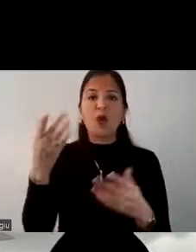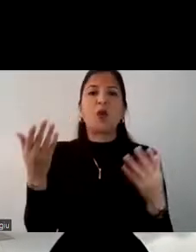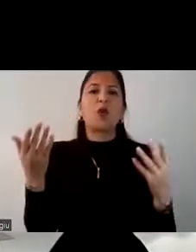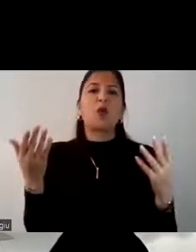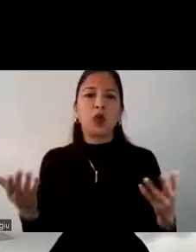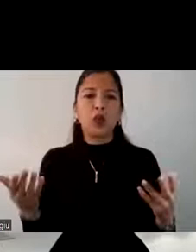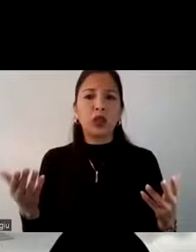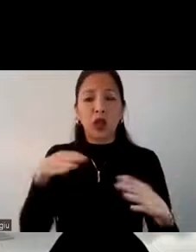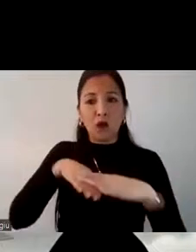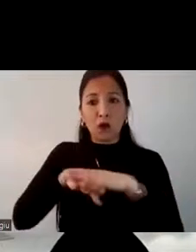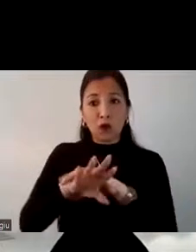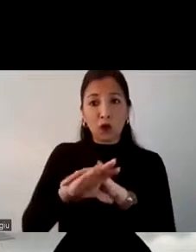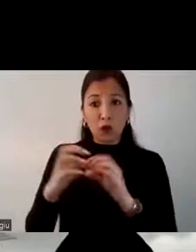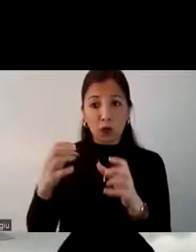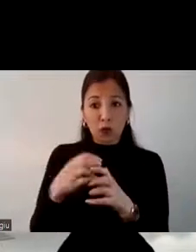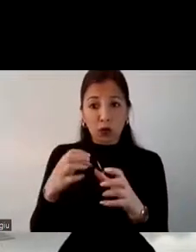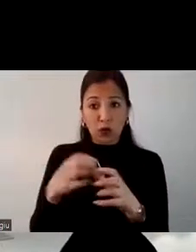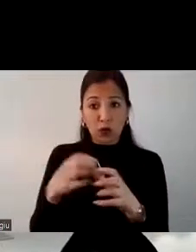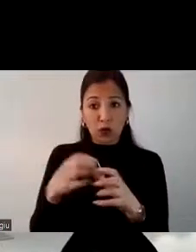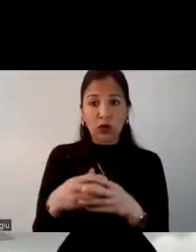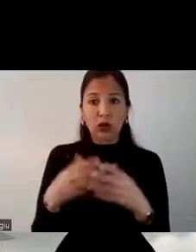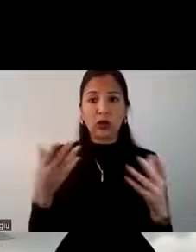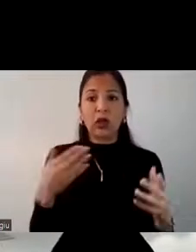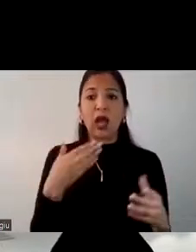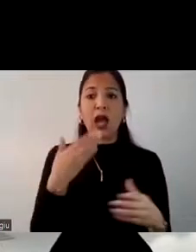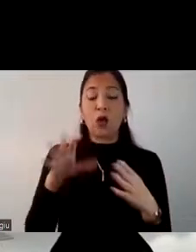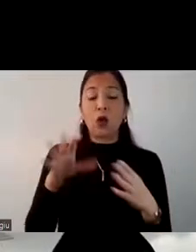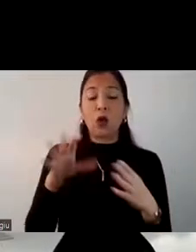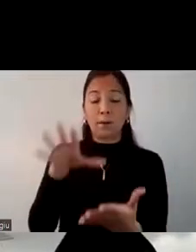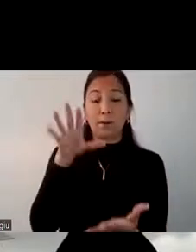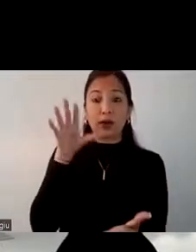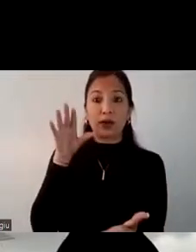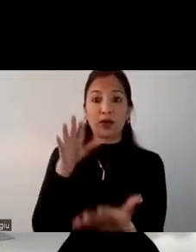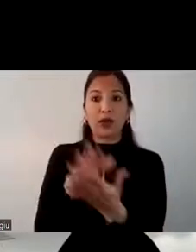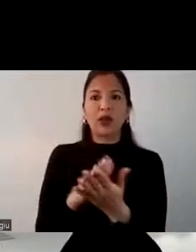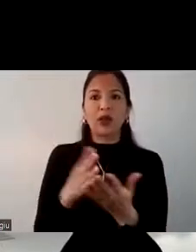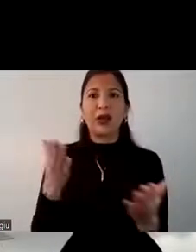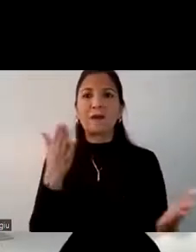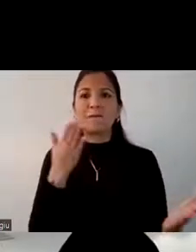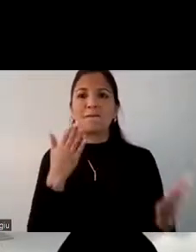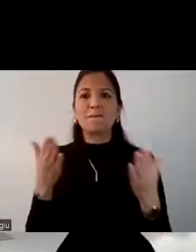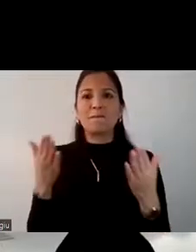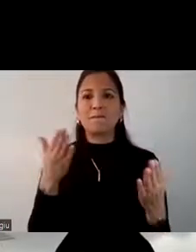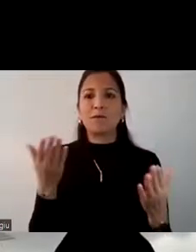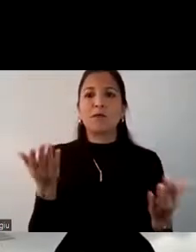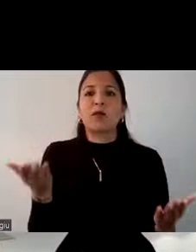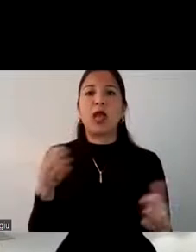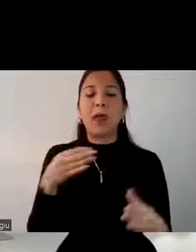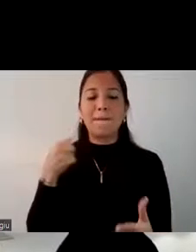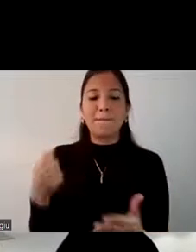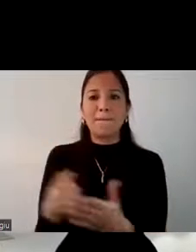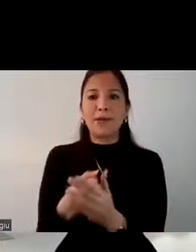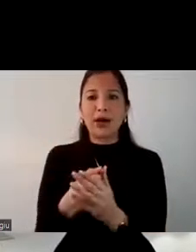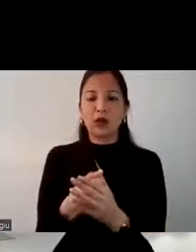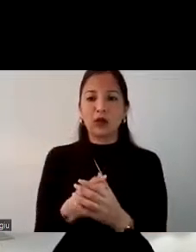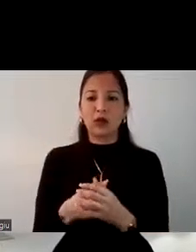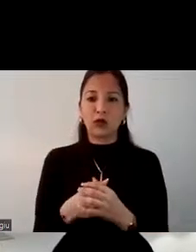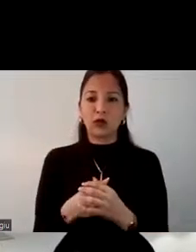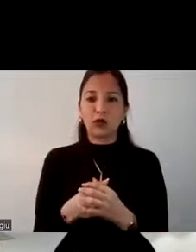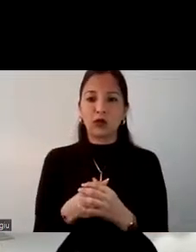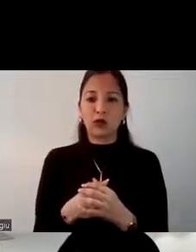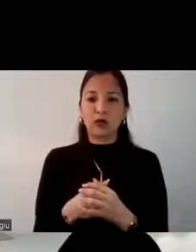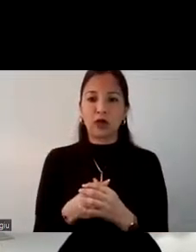Monetario dice de que aún se vería reflejado la incertidumbre final con respecto al impacto que tendría el